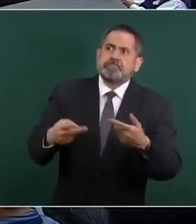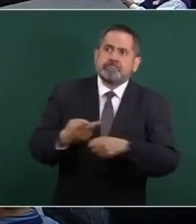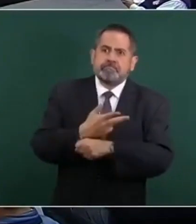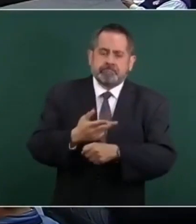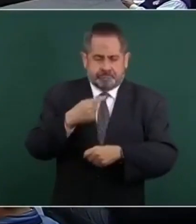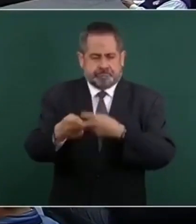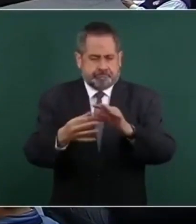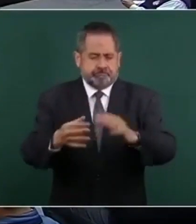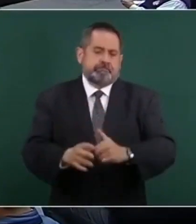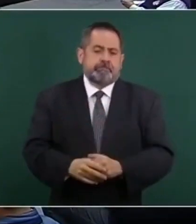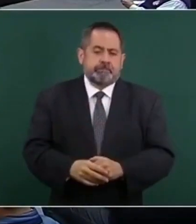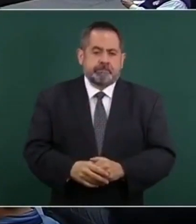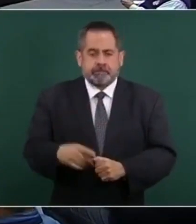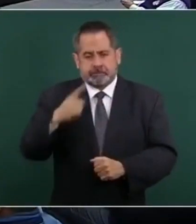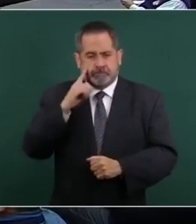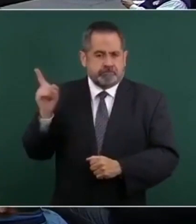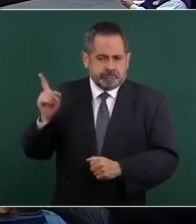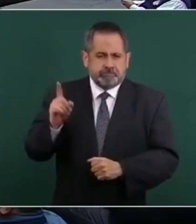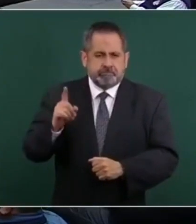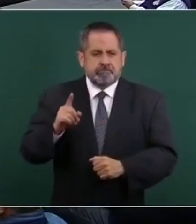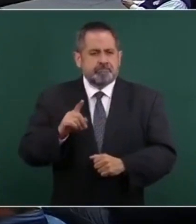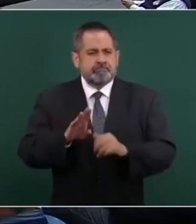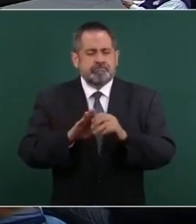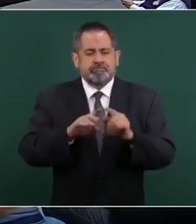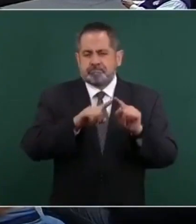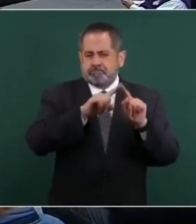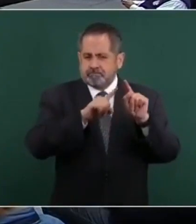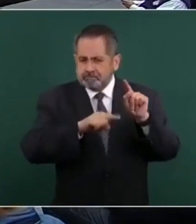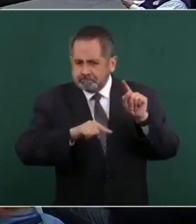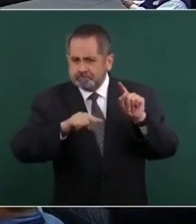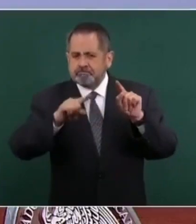de ninguna otra variante como fue el caso de la Delta.